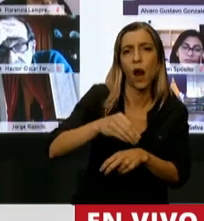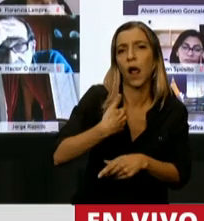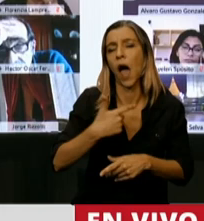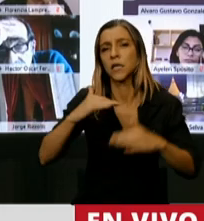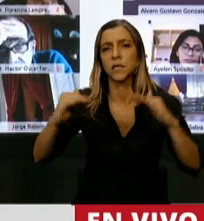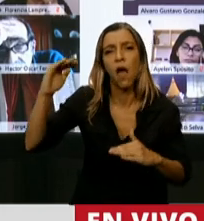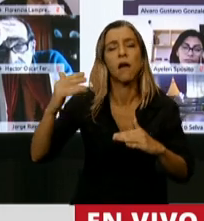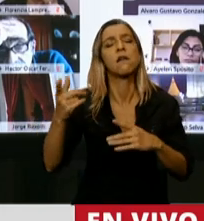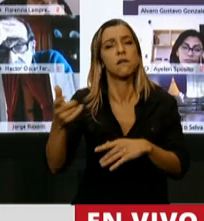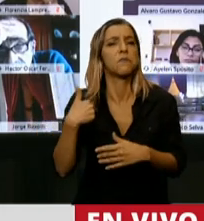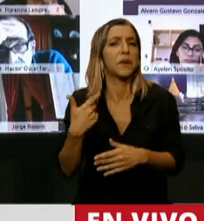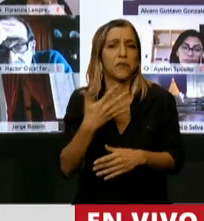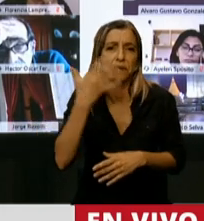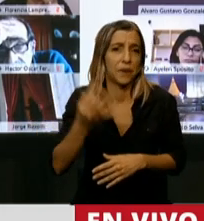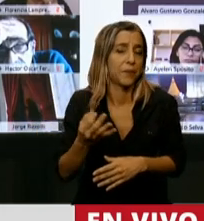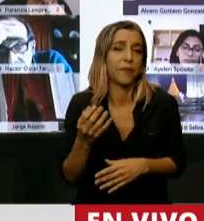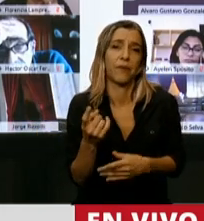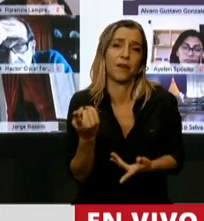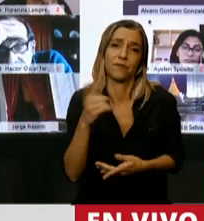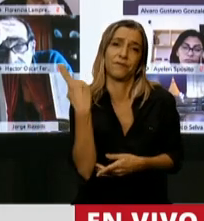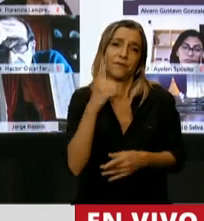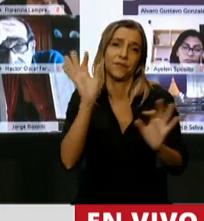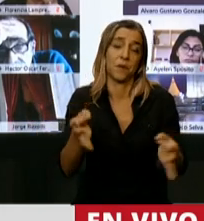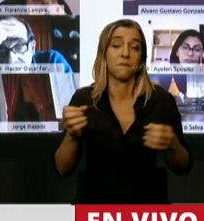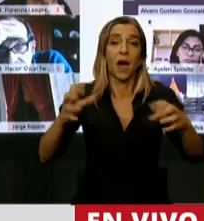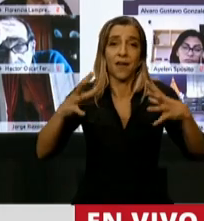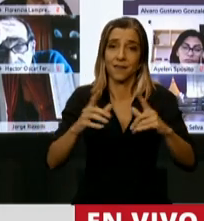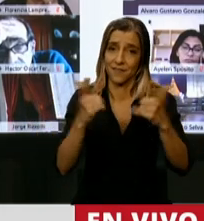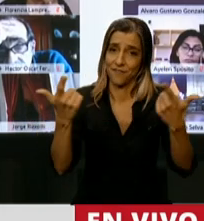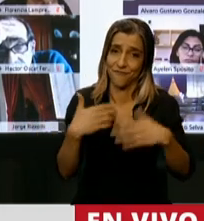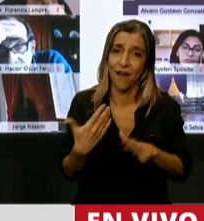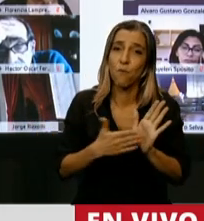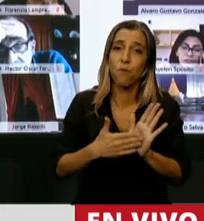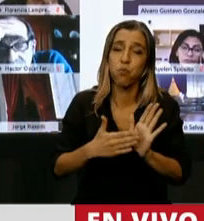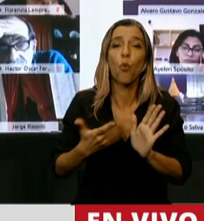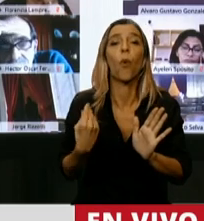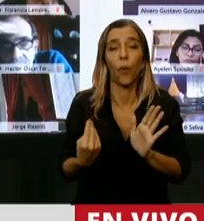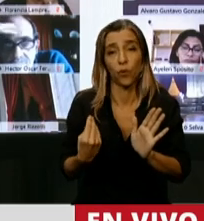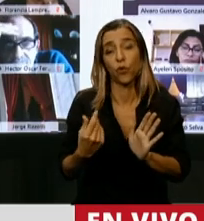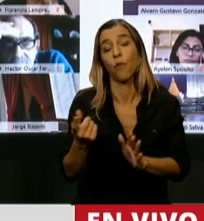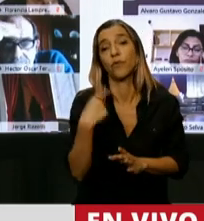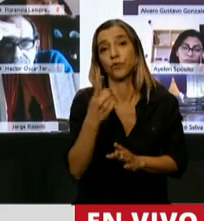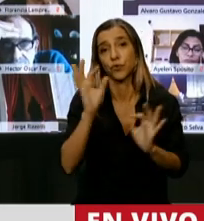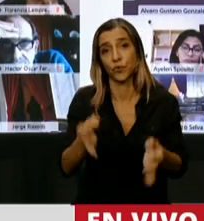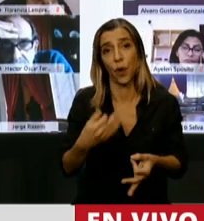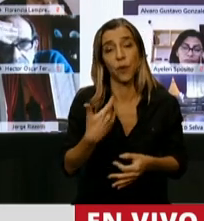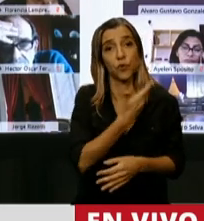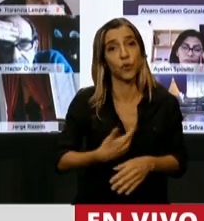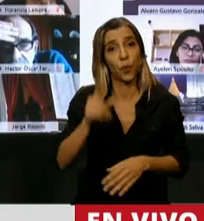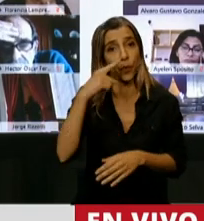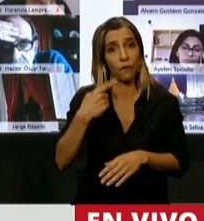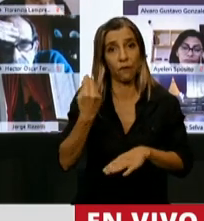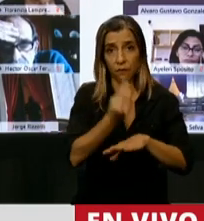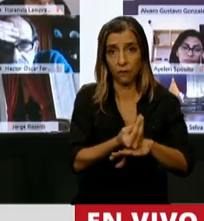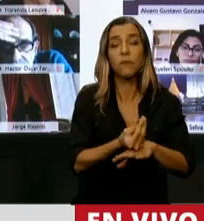quedar claro. No hay ninguna magia en esto y la prueba es que lo que va de los pocos meses del gobierno de Alberto